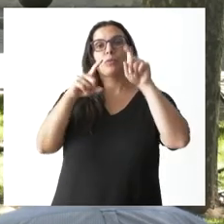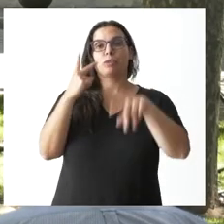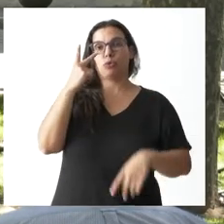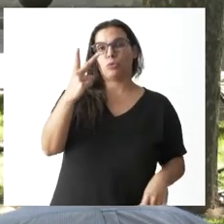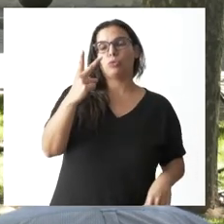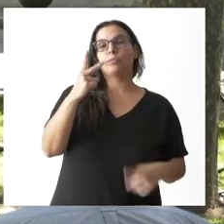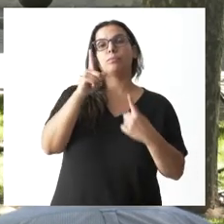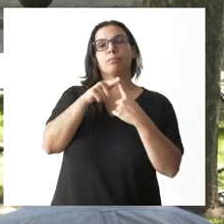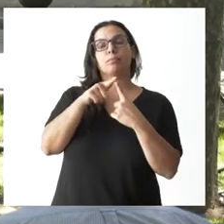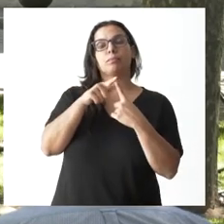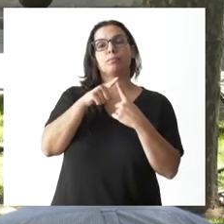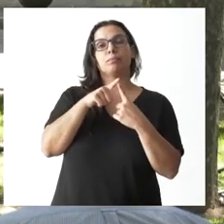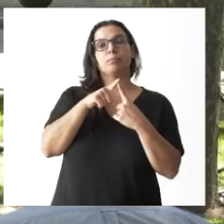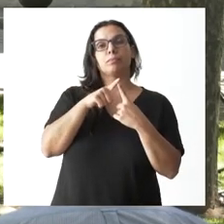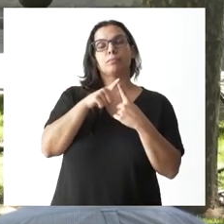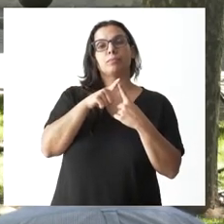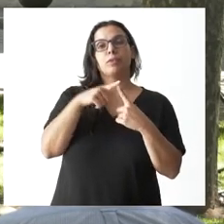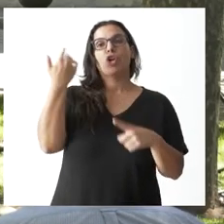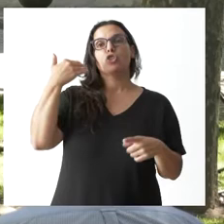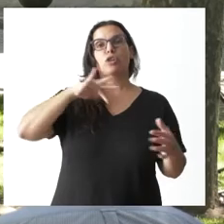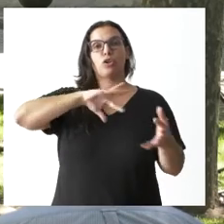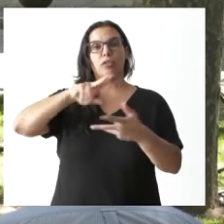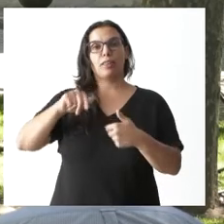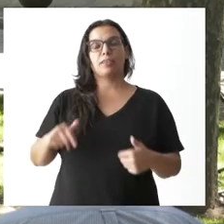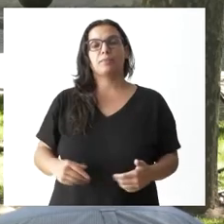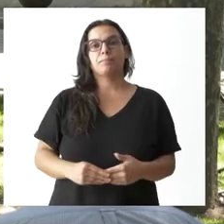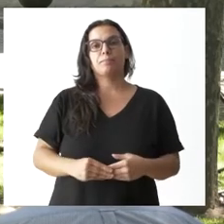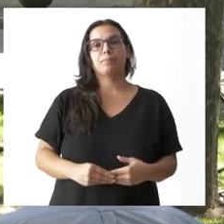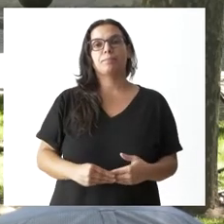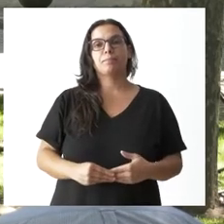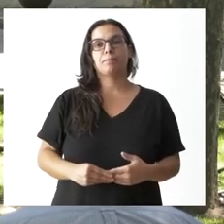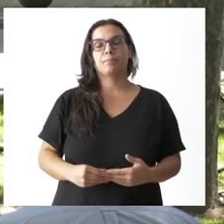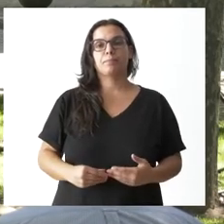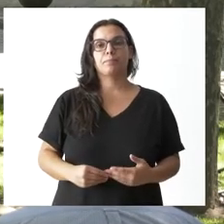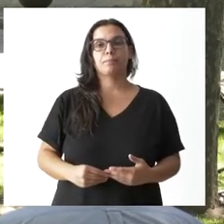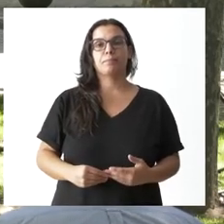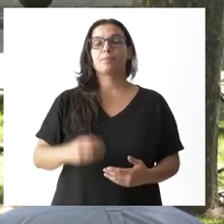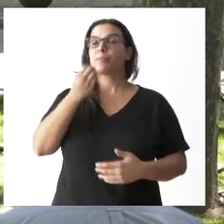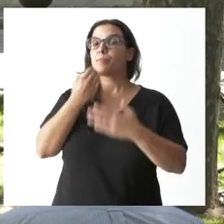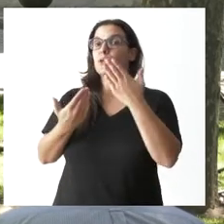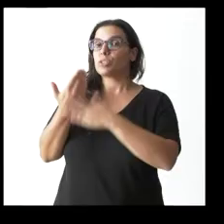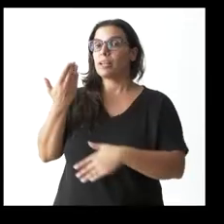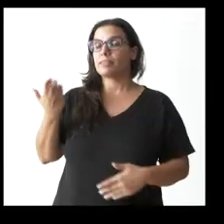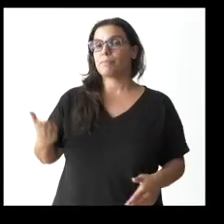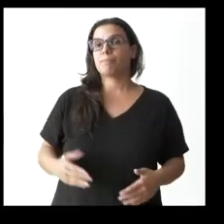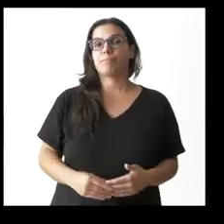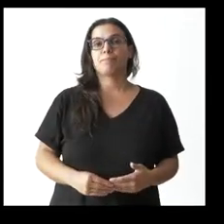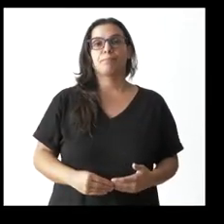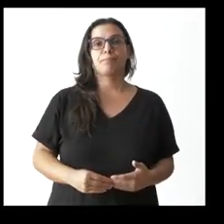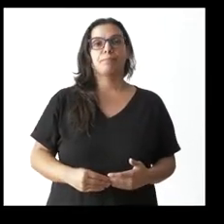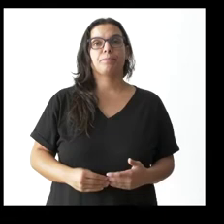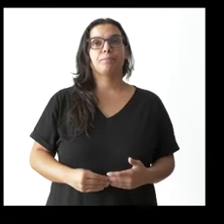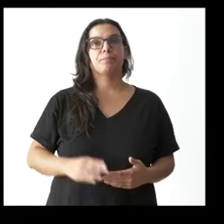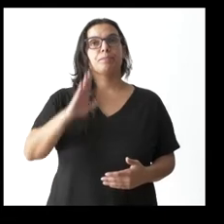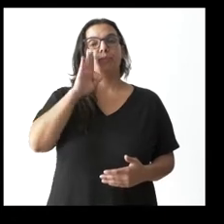la primera de ellas nos llega desde Soria Noticias. Allí tenemos a Sergio García. Buenos días, Sergio. Buenas